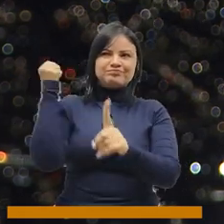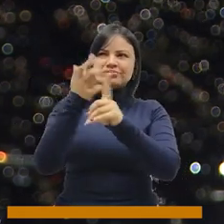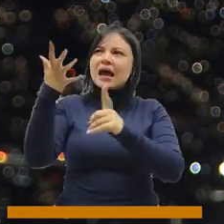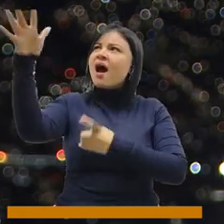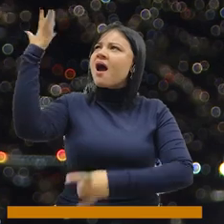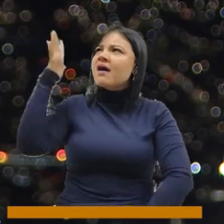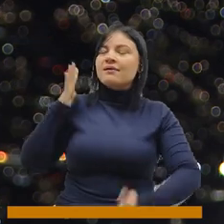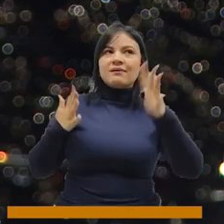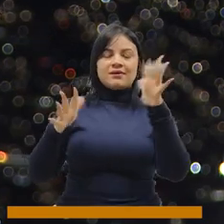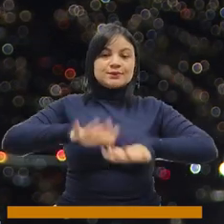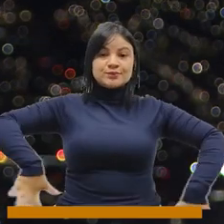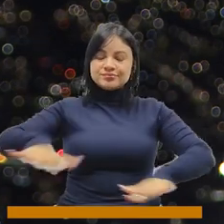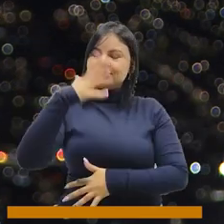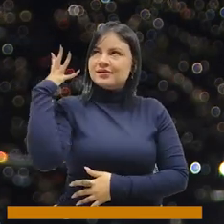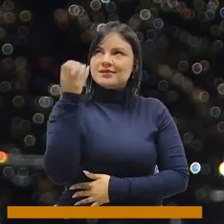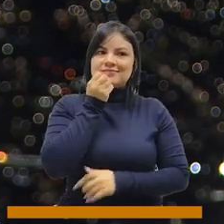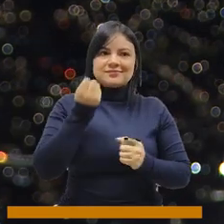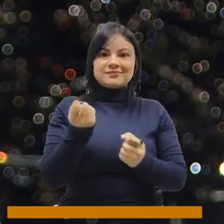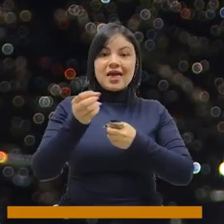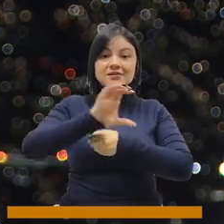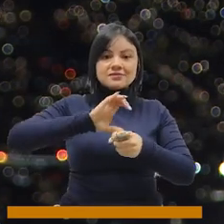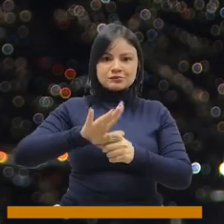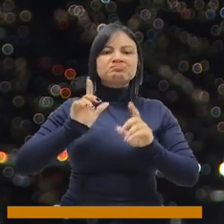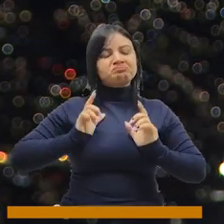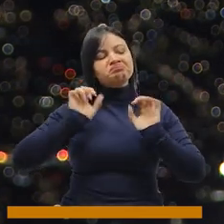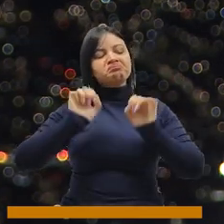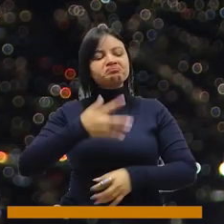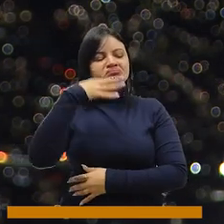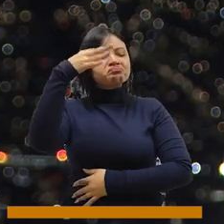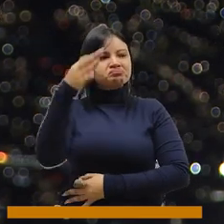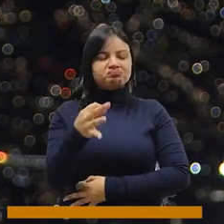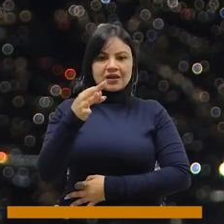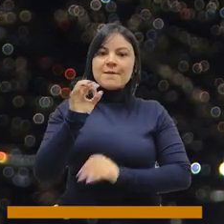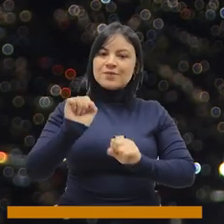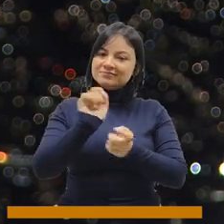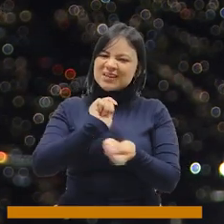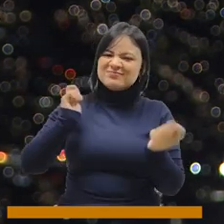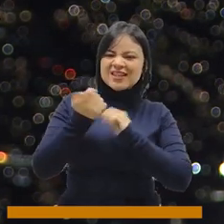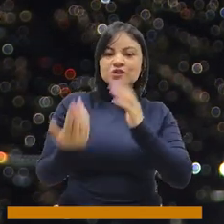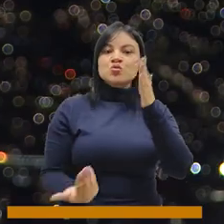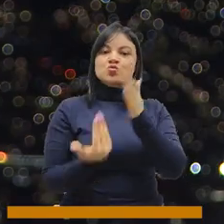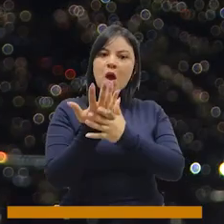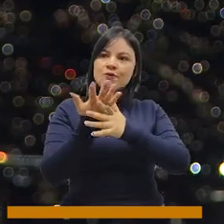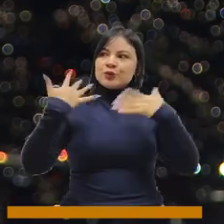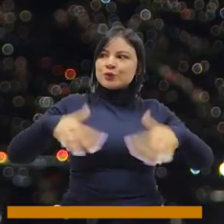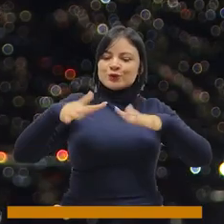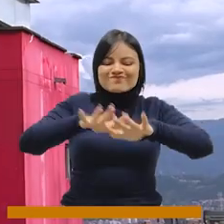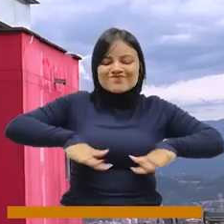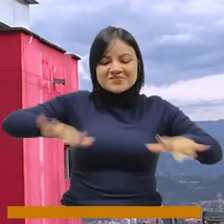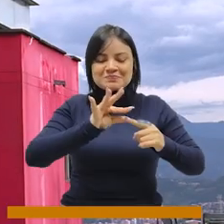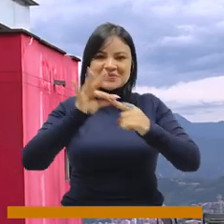gran potencial paisajístico para la ciudad, en el cual estamos convencidos que se puede convertir y transformar en un nuevo sector